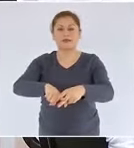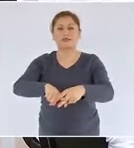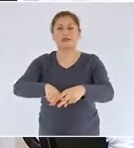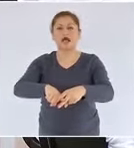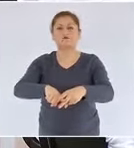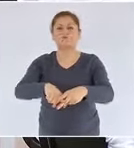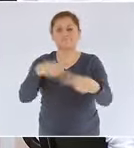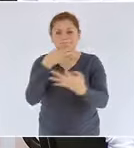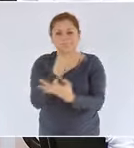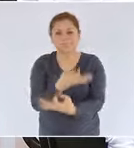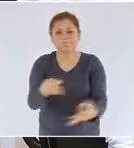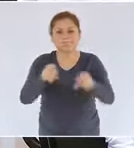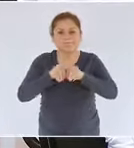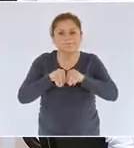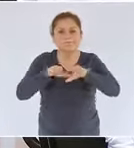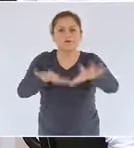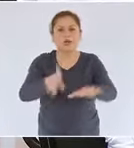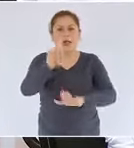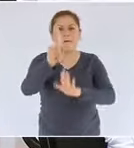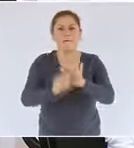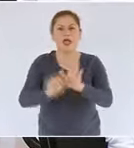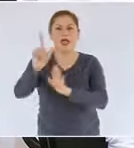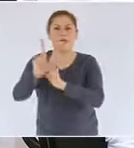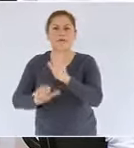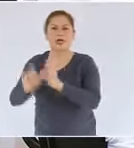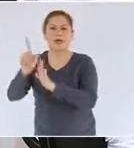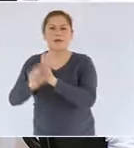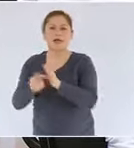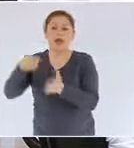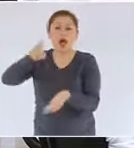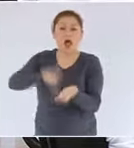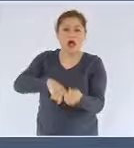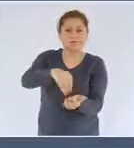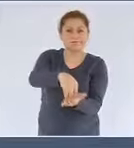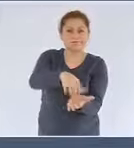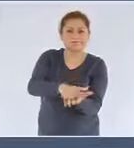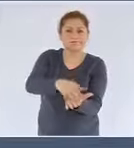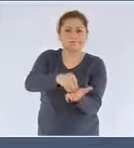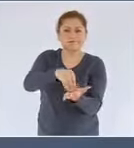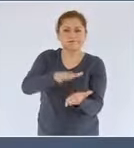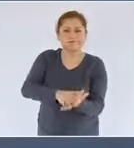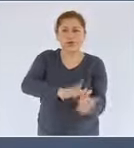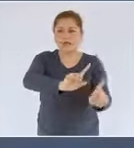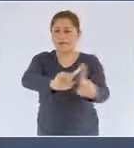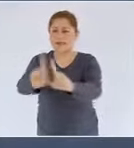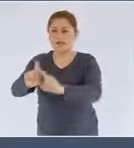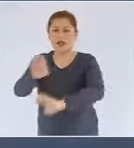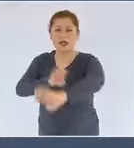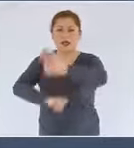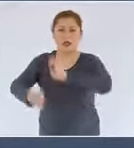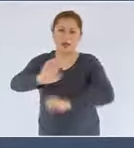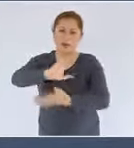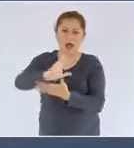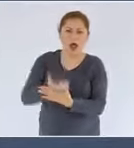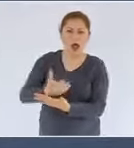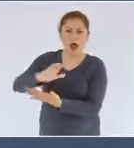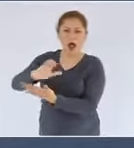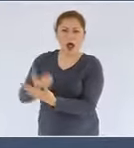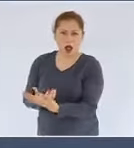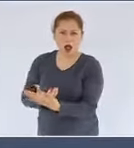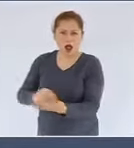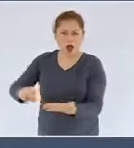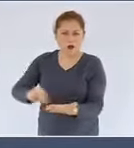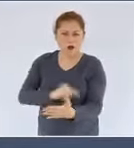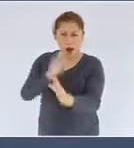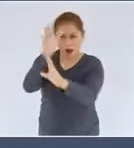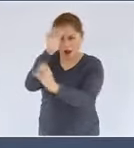mensual con el detalle de todos los contratistas y proveedores que tienen un contrato firmado